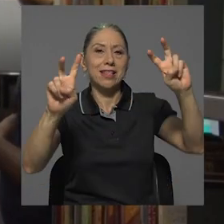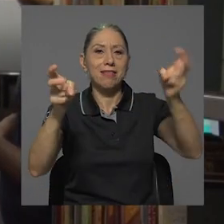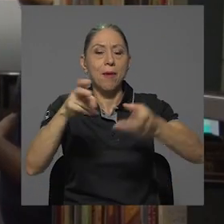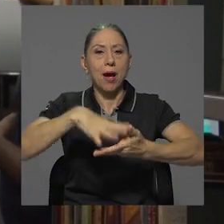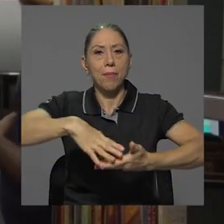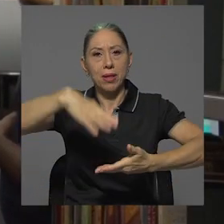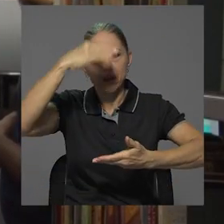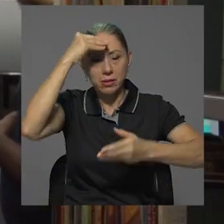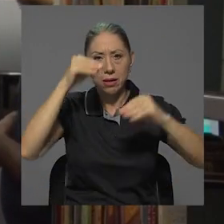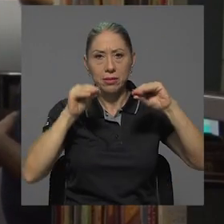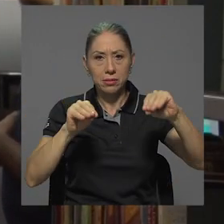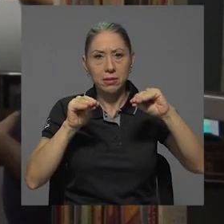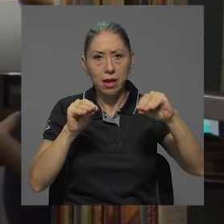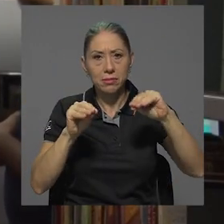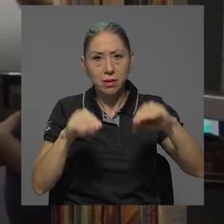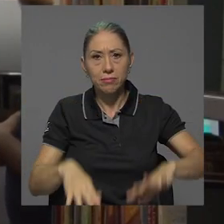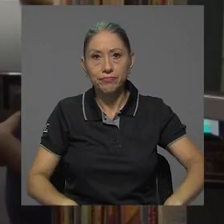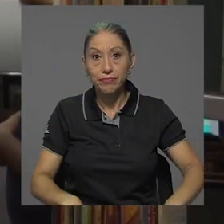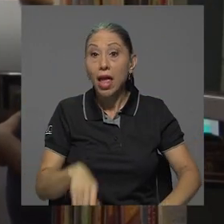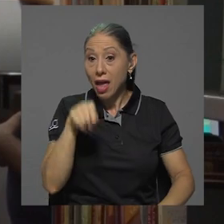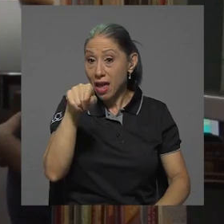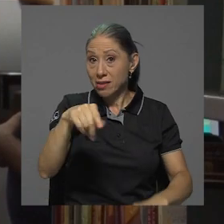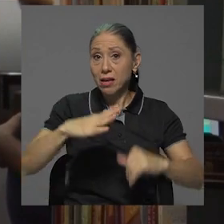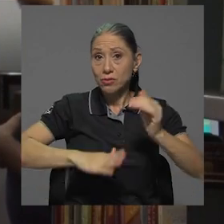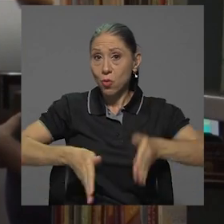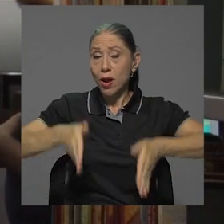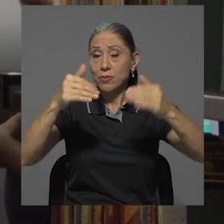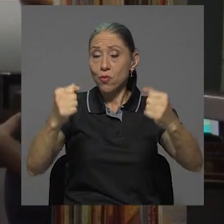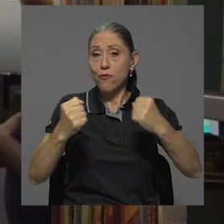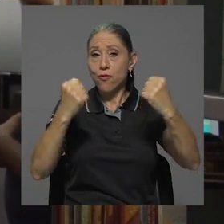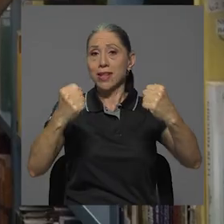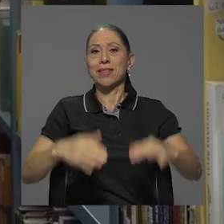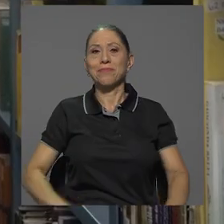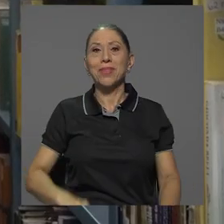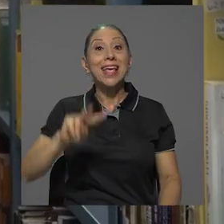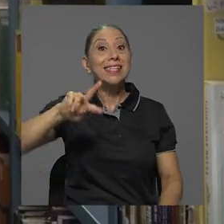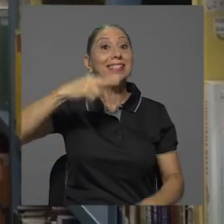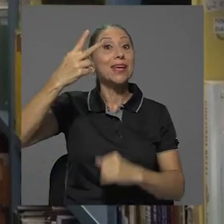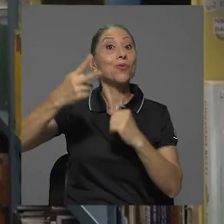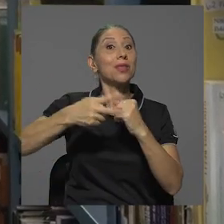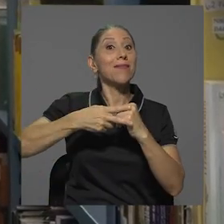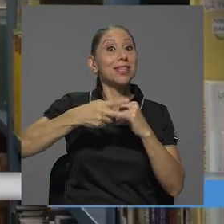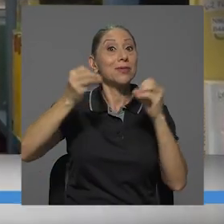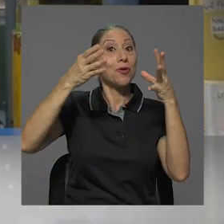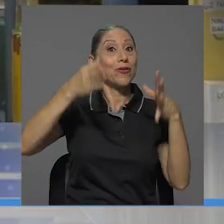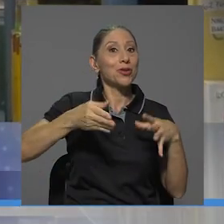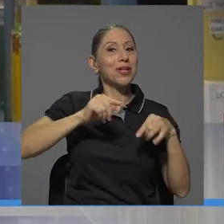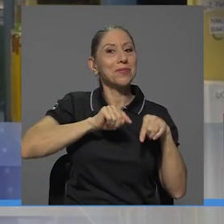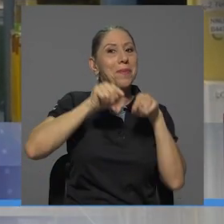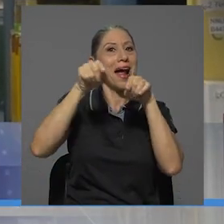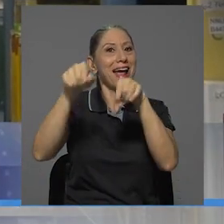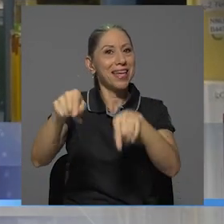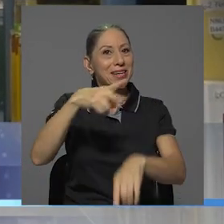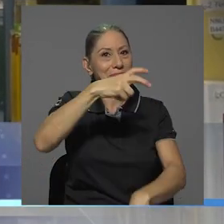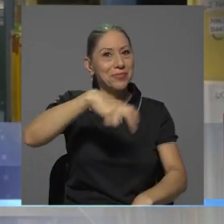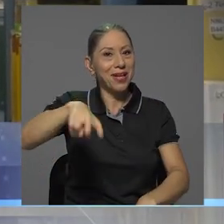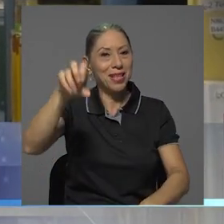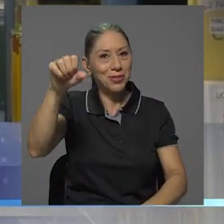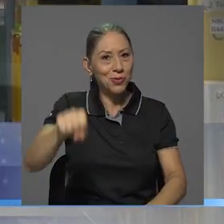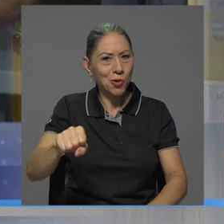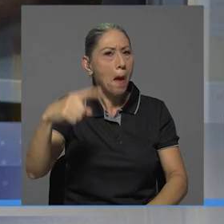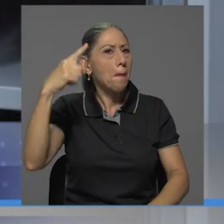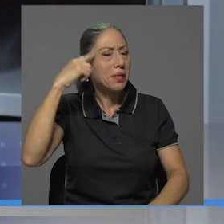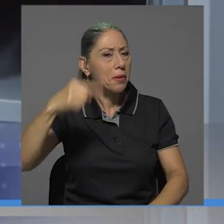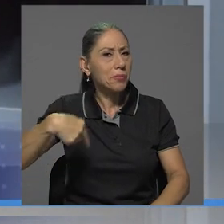enseñanza. Entonces creo que por ahí siento que la escuela es muy fuerte. Una segunda gira de profesores a la sede del sur está